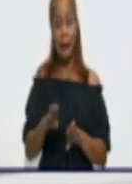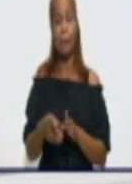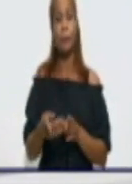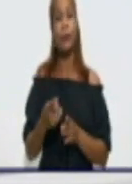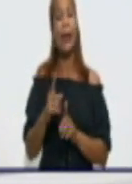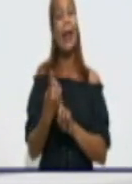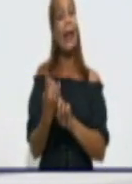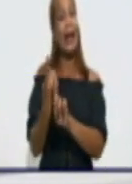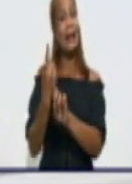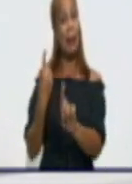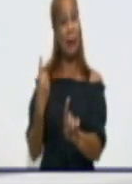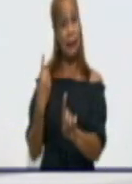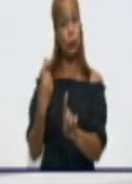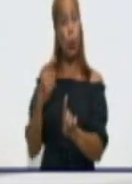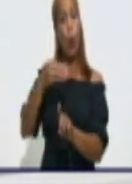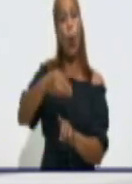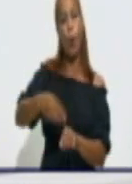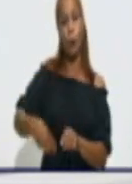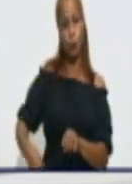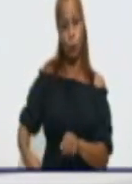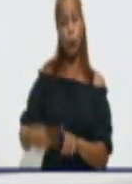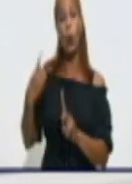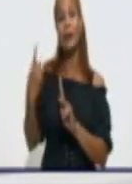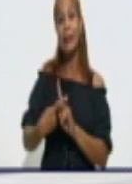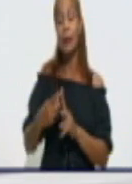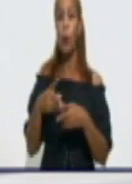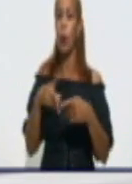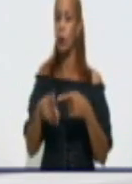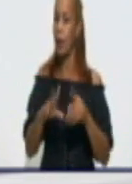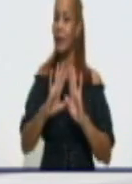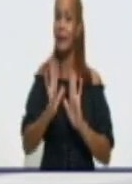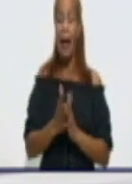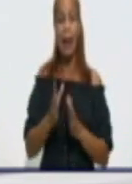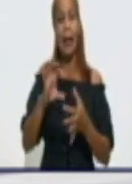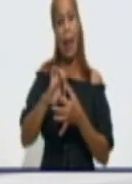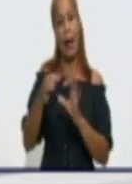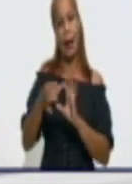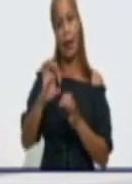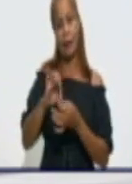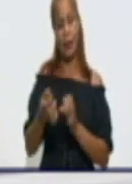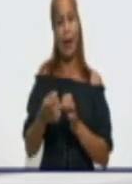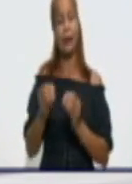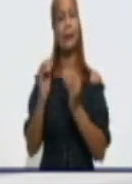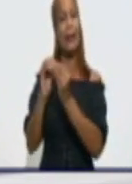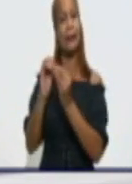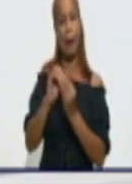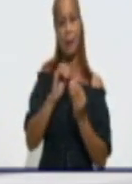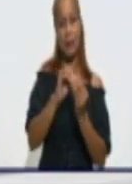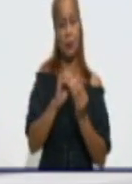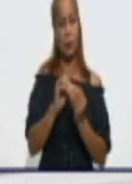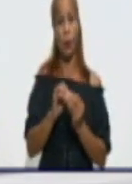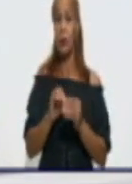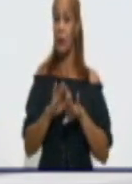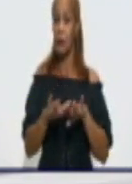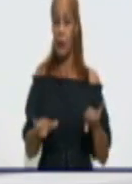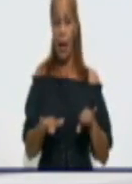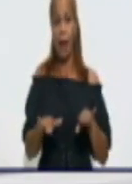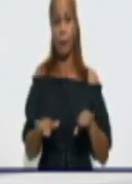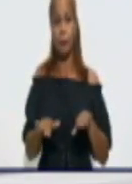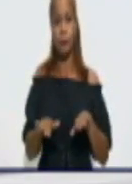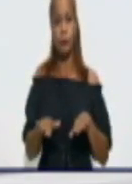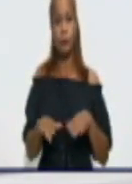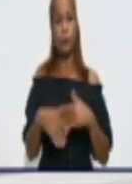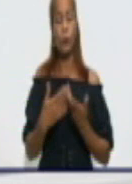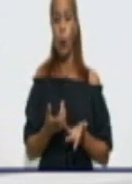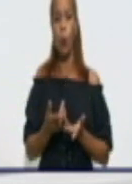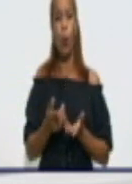depende también cortar la cadena de transmisión oportunamente. Afortunadamente, ya no es un problema el tema PCR,